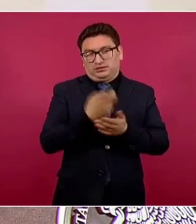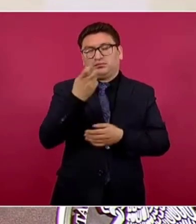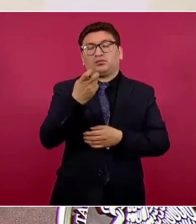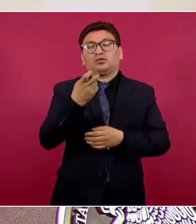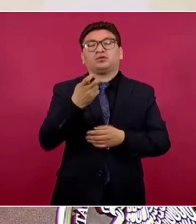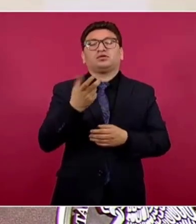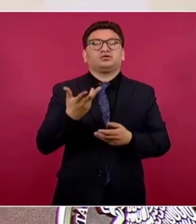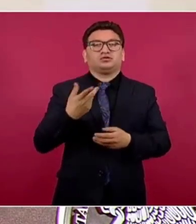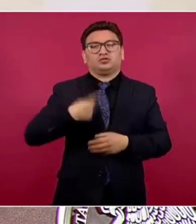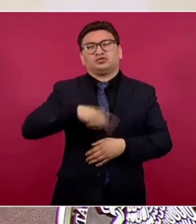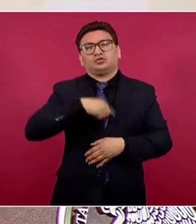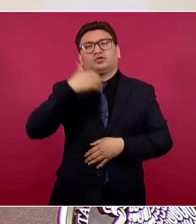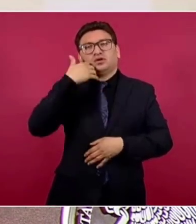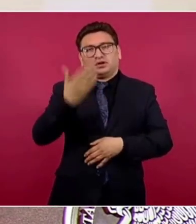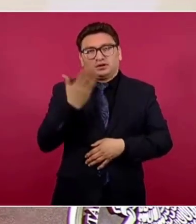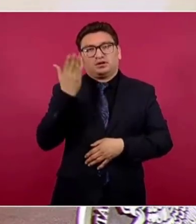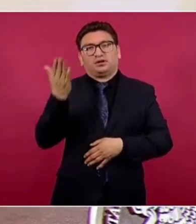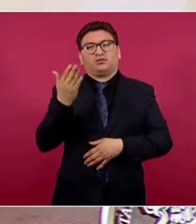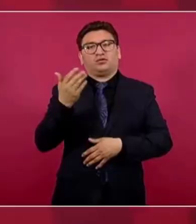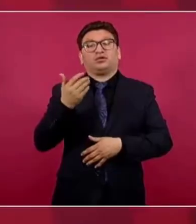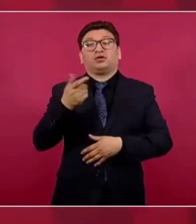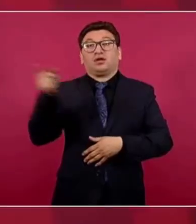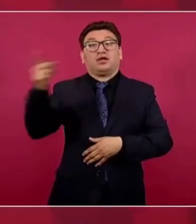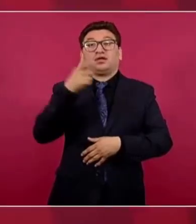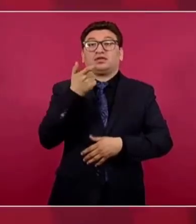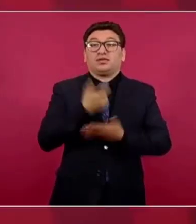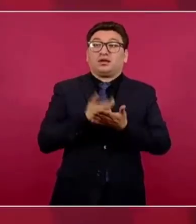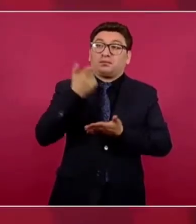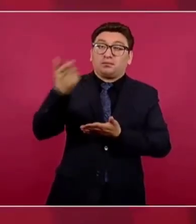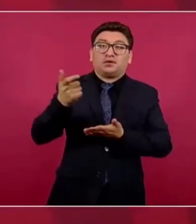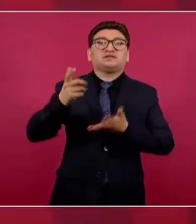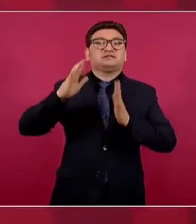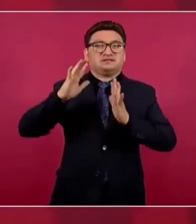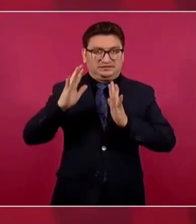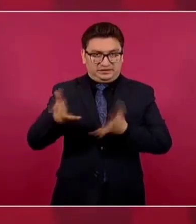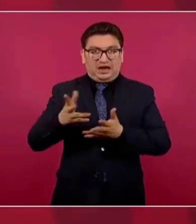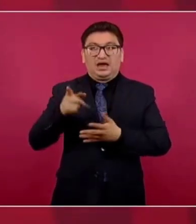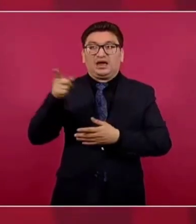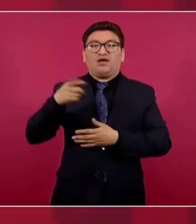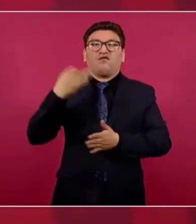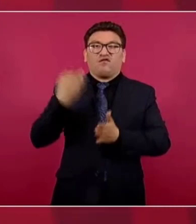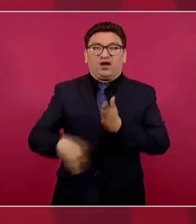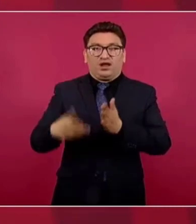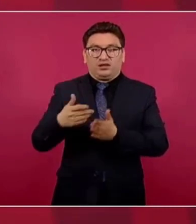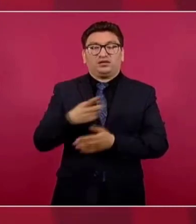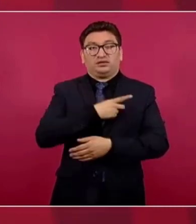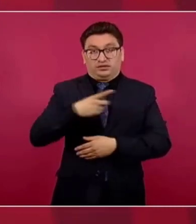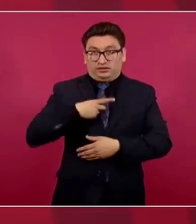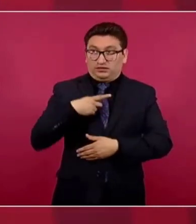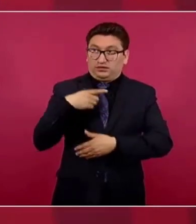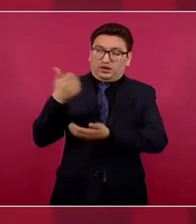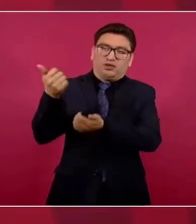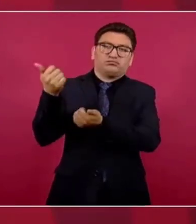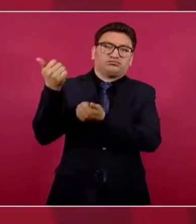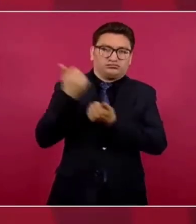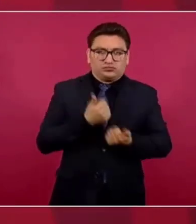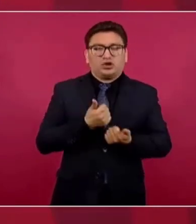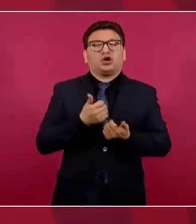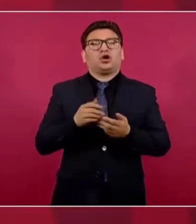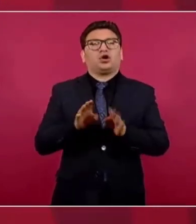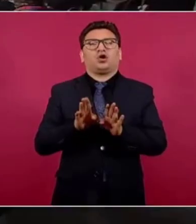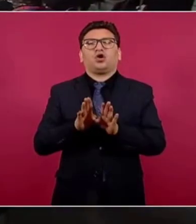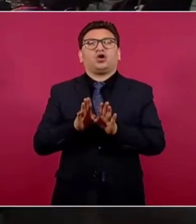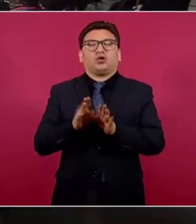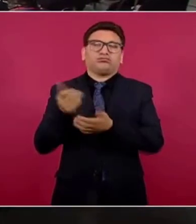que lo que nos deben, lo que les pagamos por adelantado, que no los